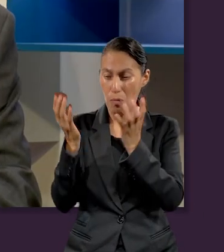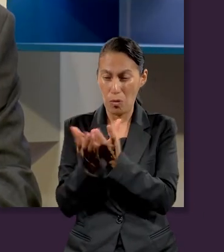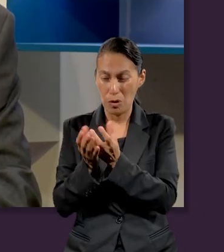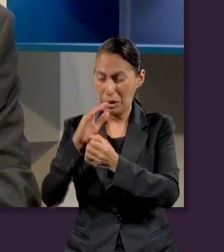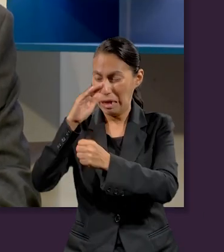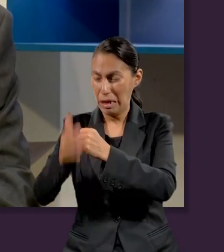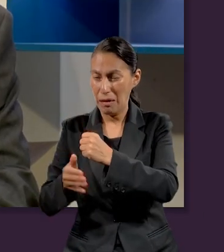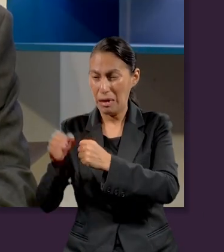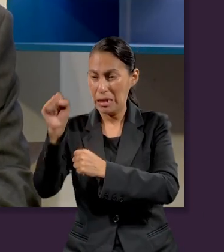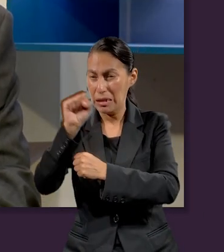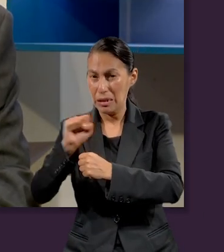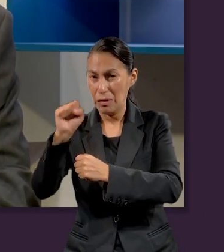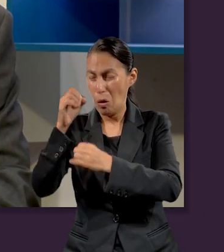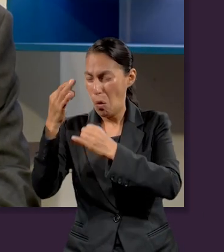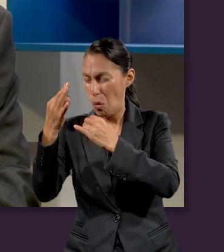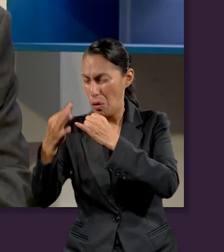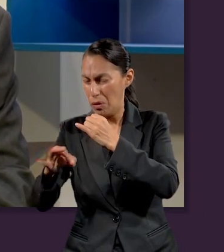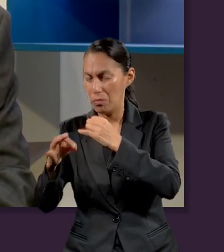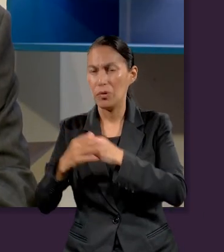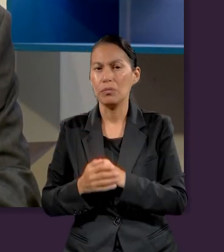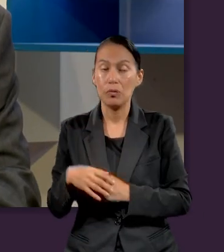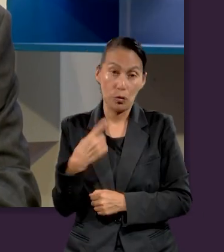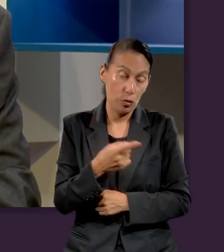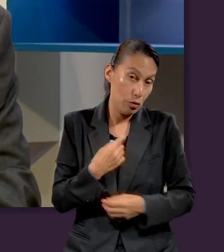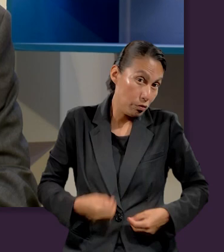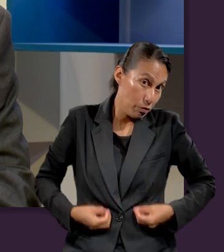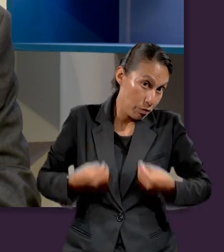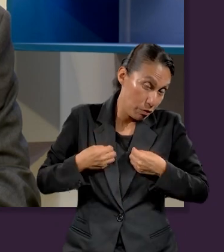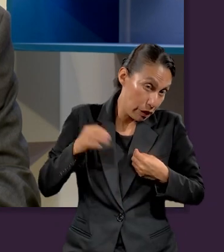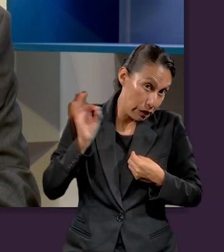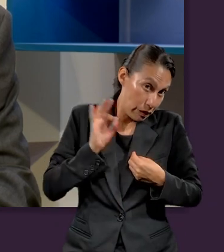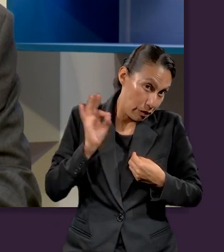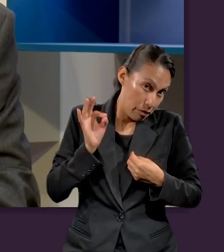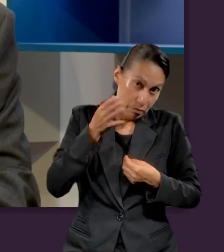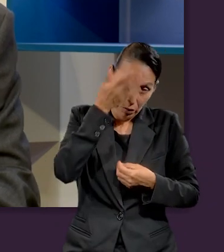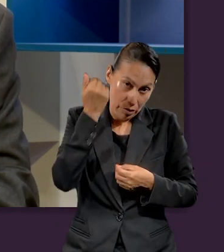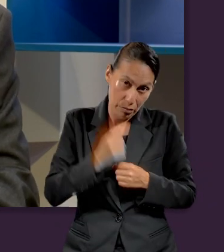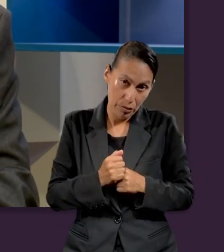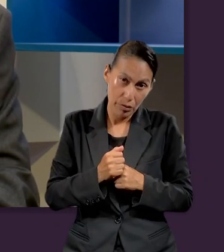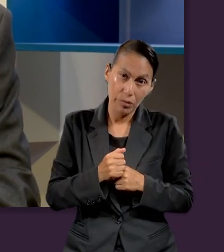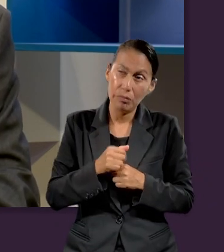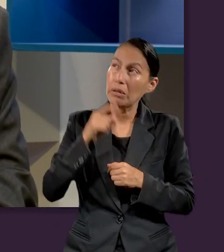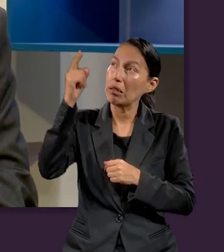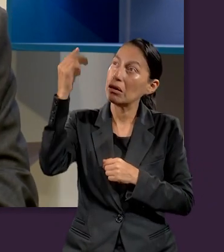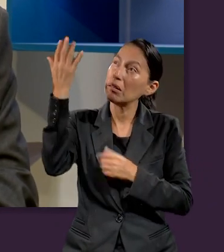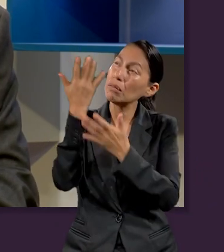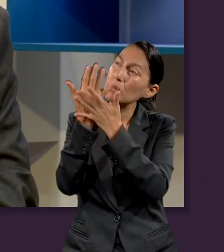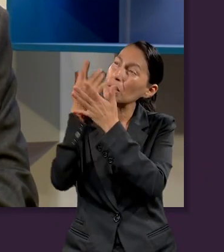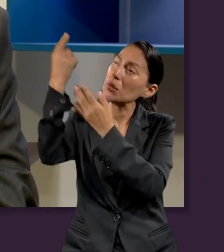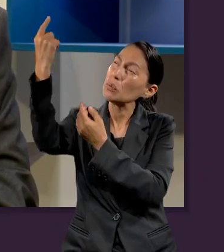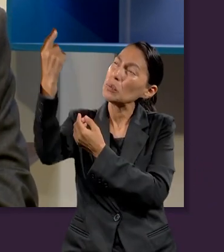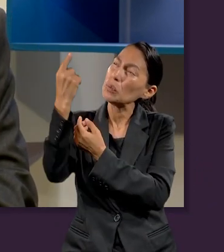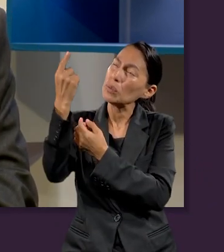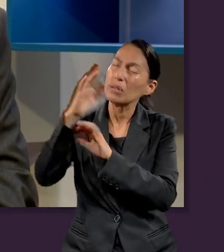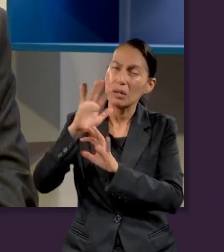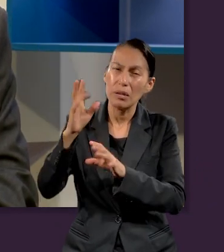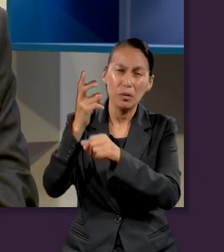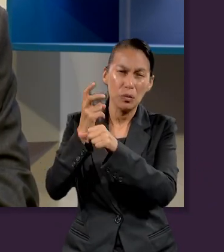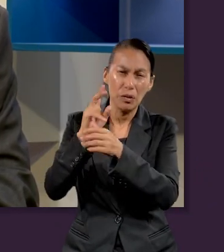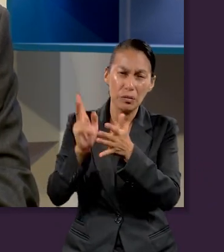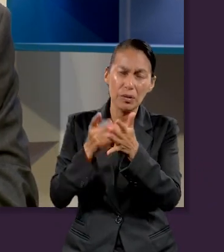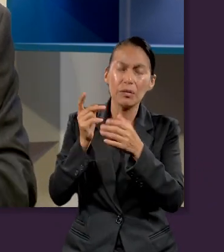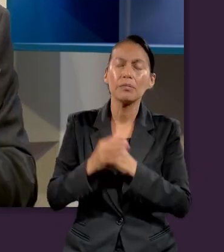historia de este mundo, si nos toca vivirlo porque estamos esperando al Señor Jesucristo en su segunda venida,